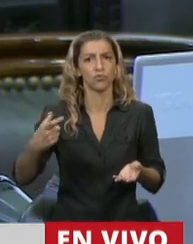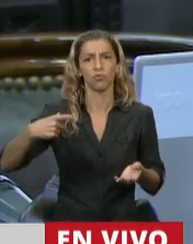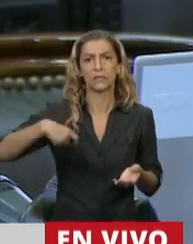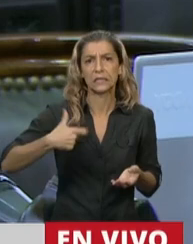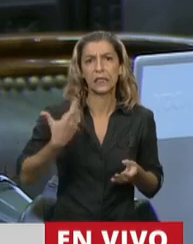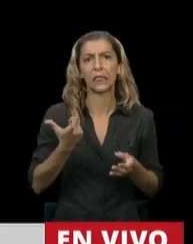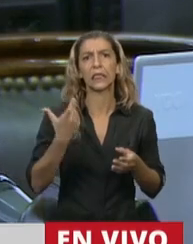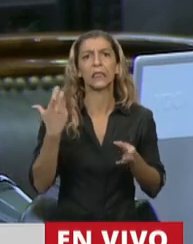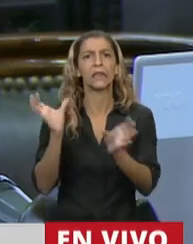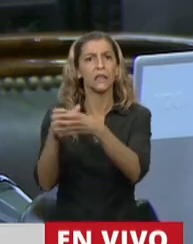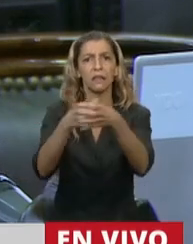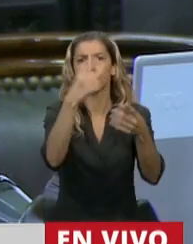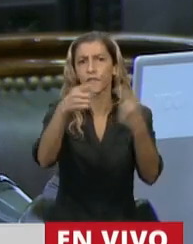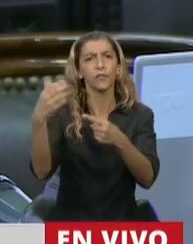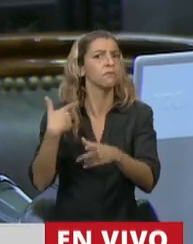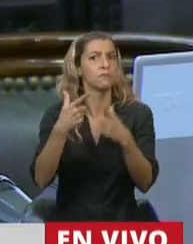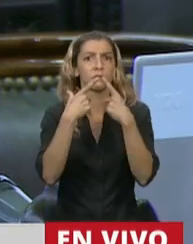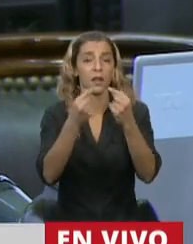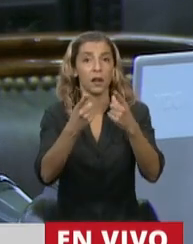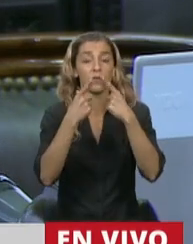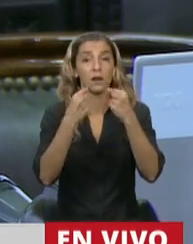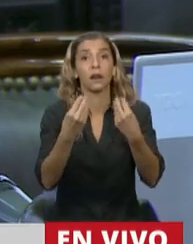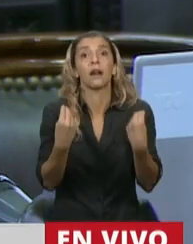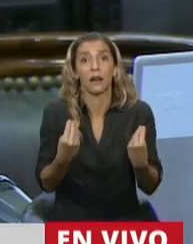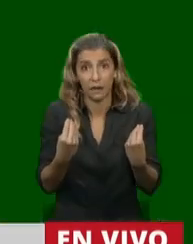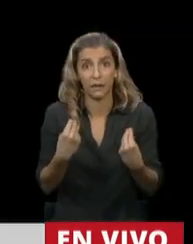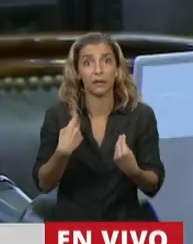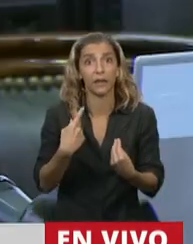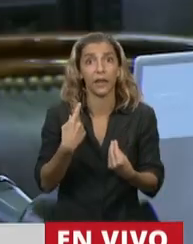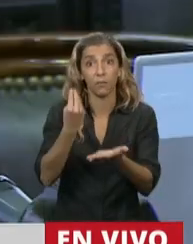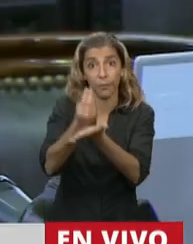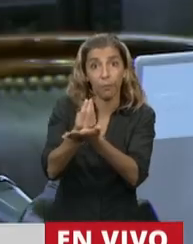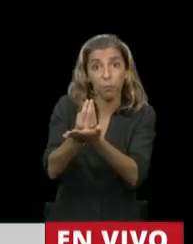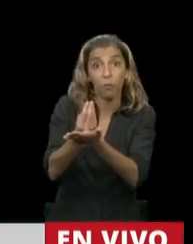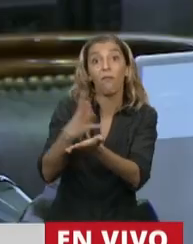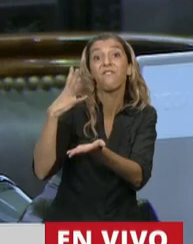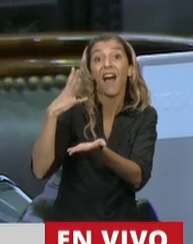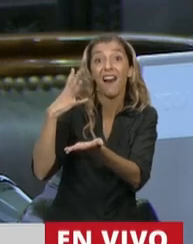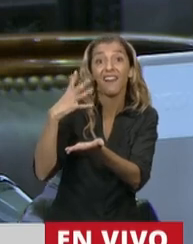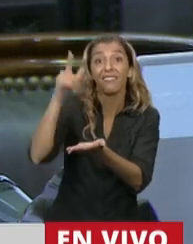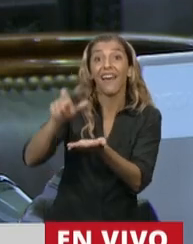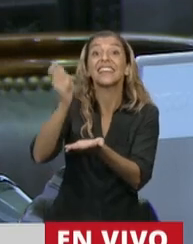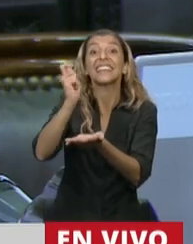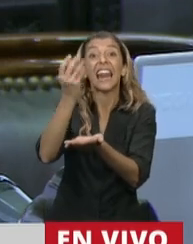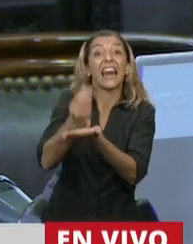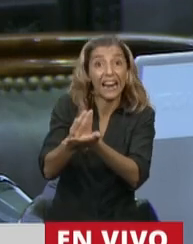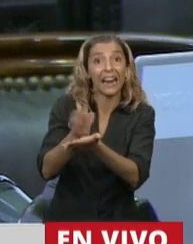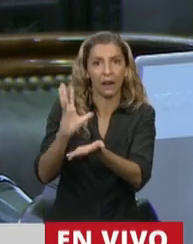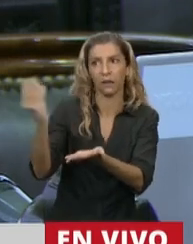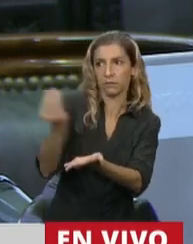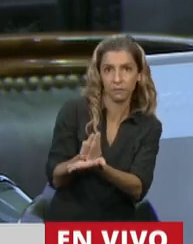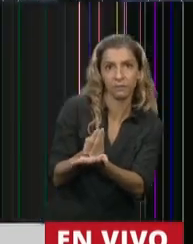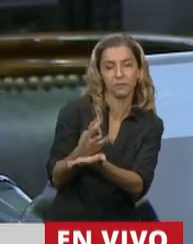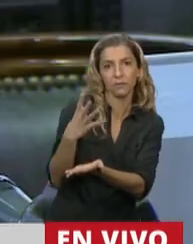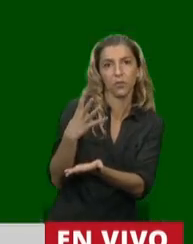sectores de la docencia que están reclamando que sean nombrados estos docentes suplentes que hoy se han quedado sin